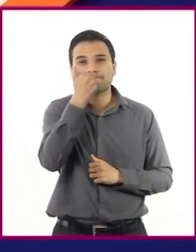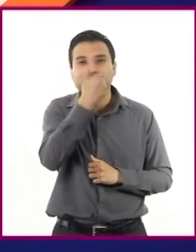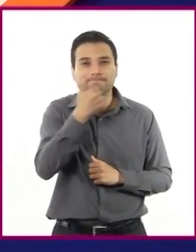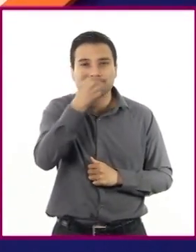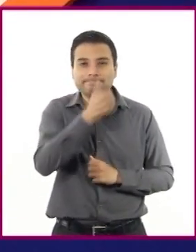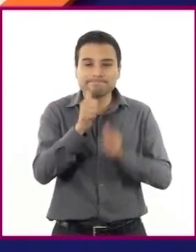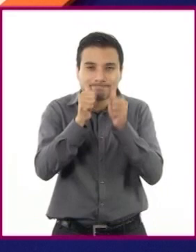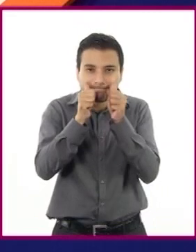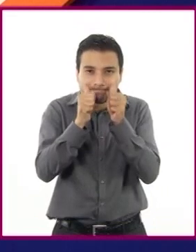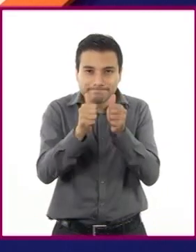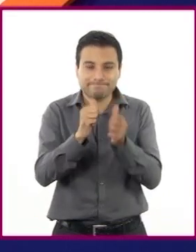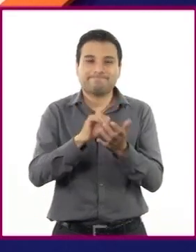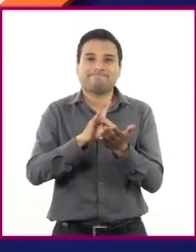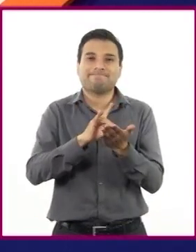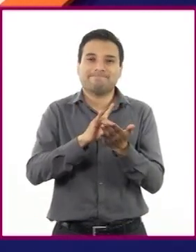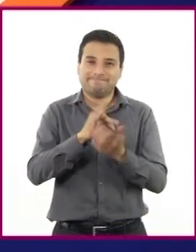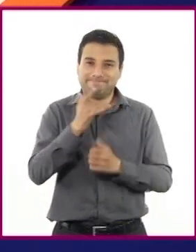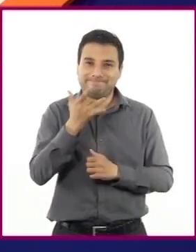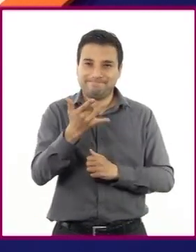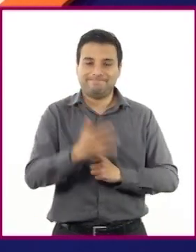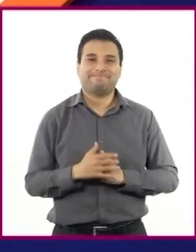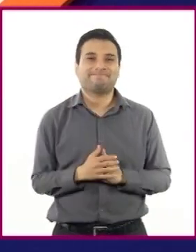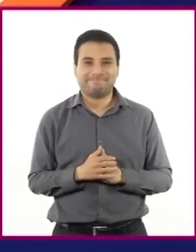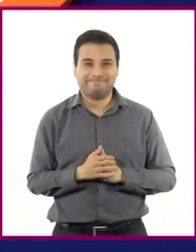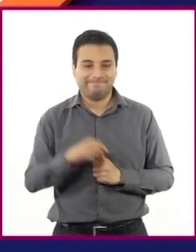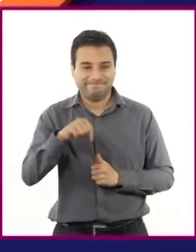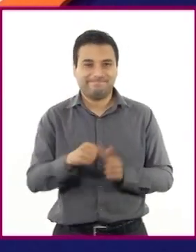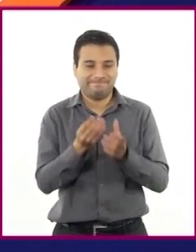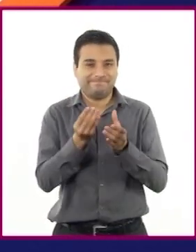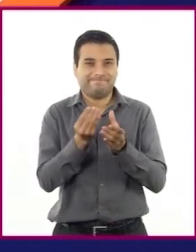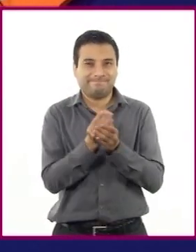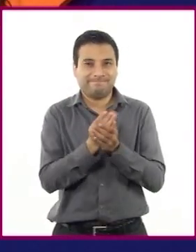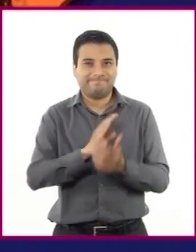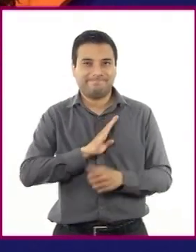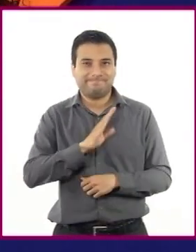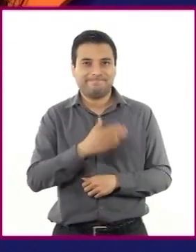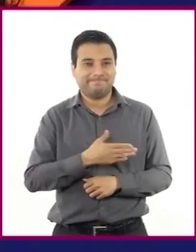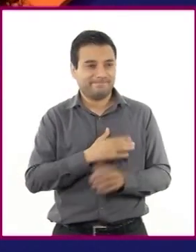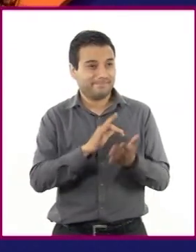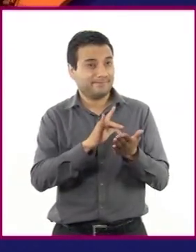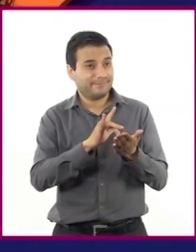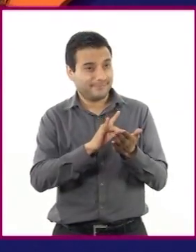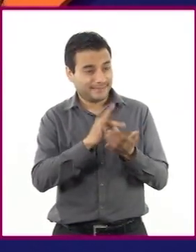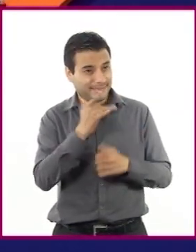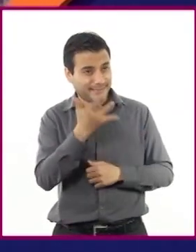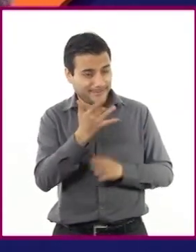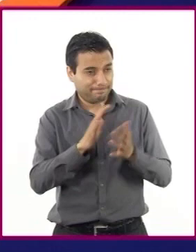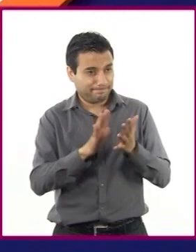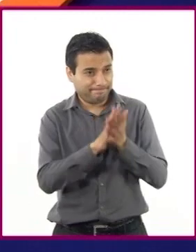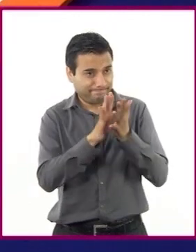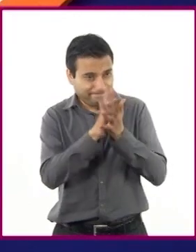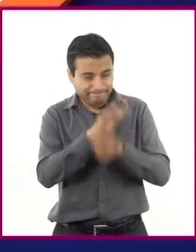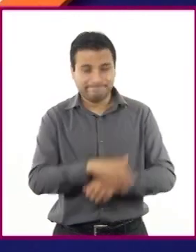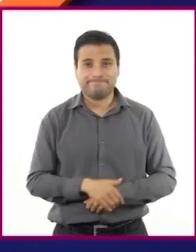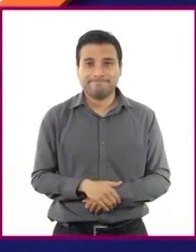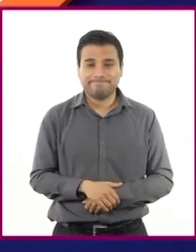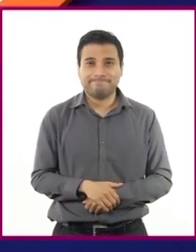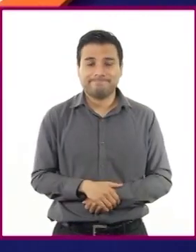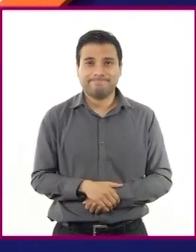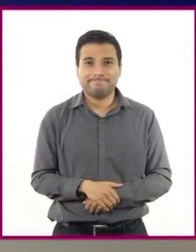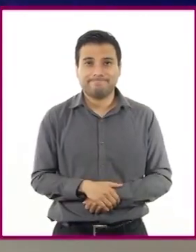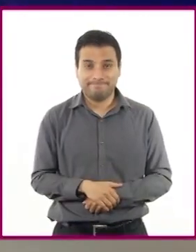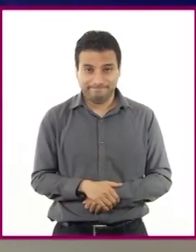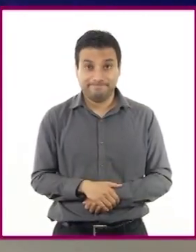compartir con nosotros esta sesión de Lengua Materna. Te agradezco, Enrique, tu participación. Y así,